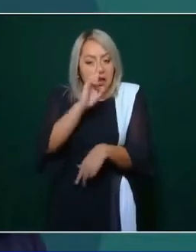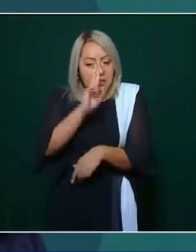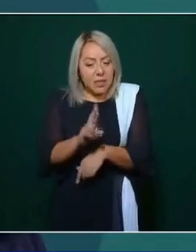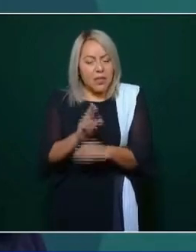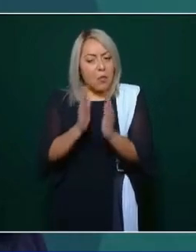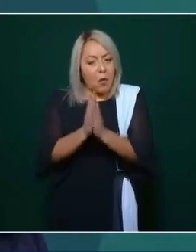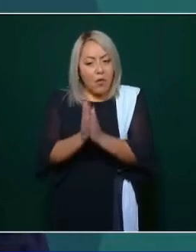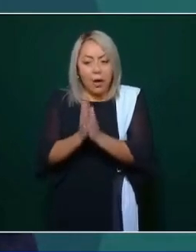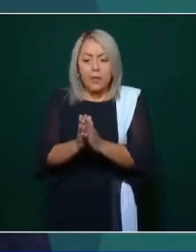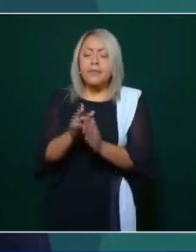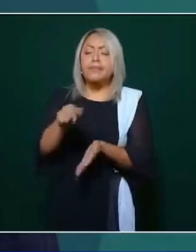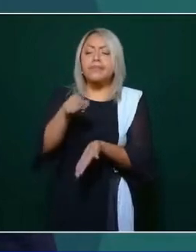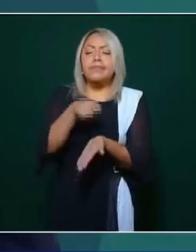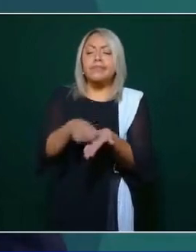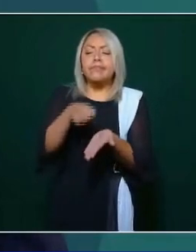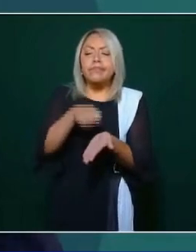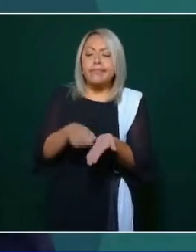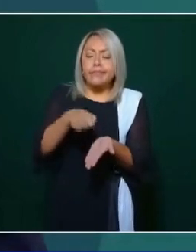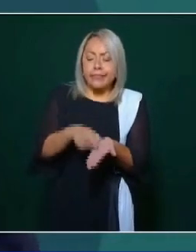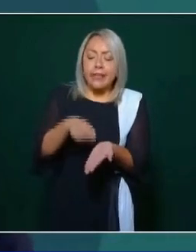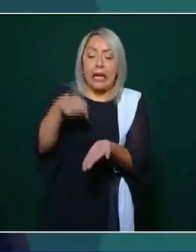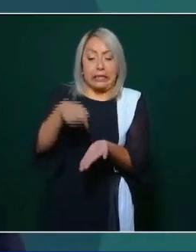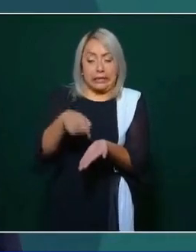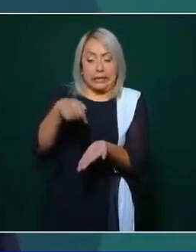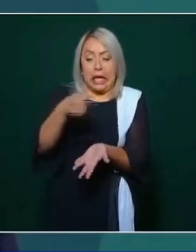nosotros luchamos